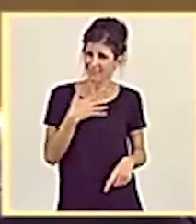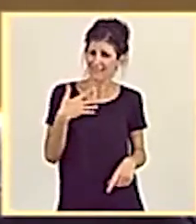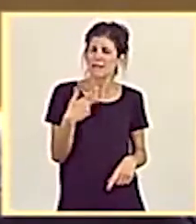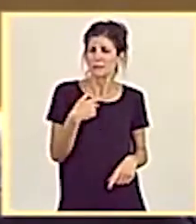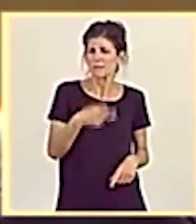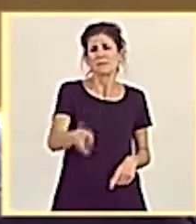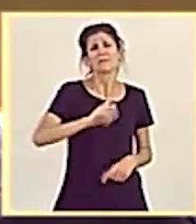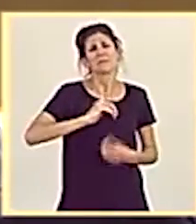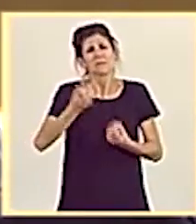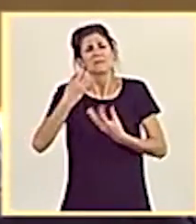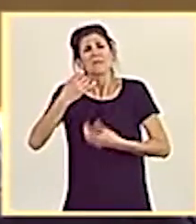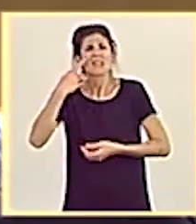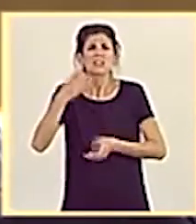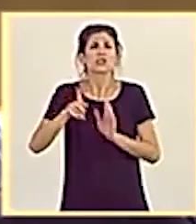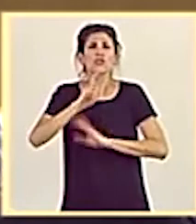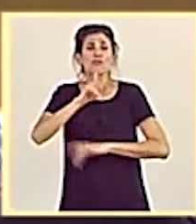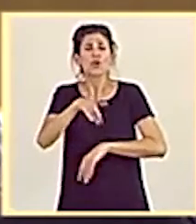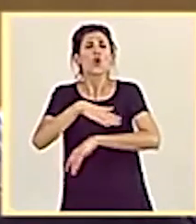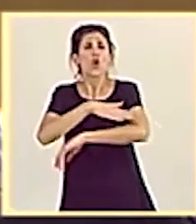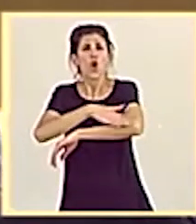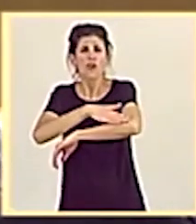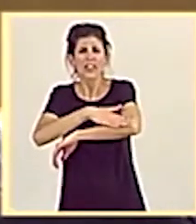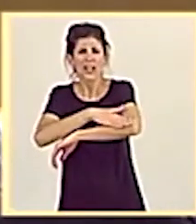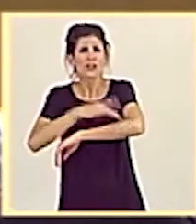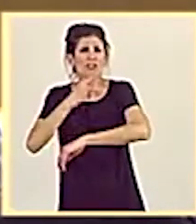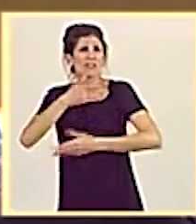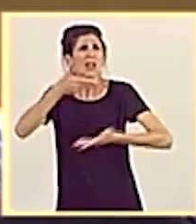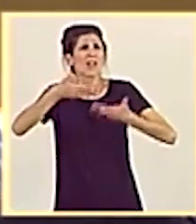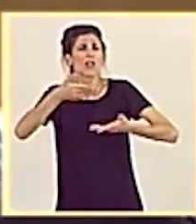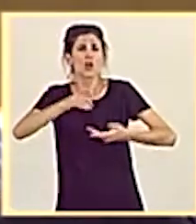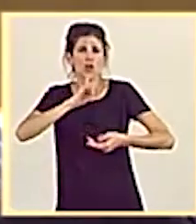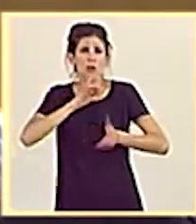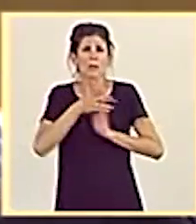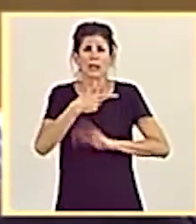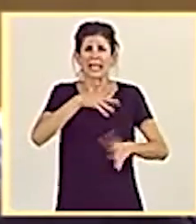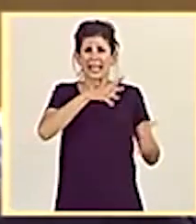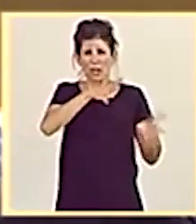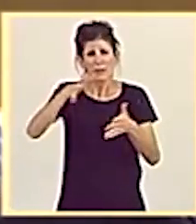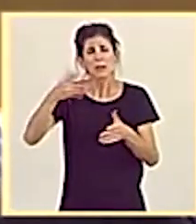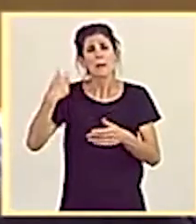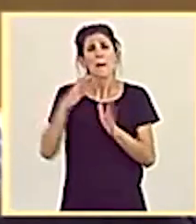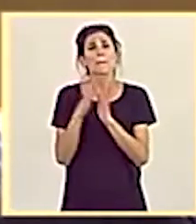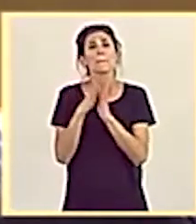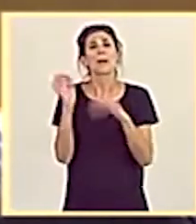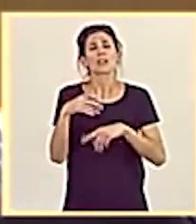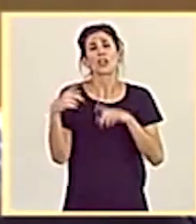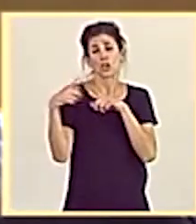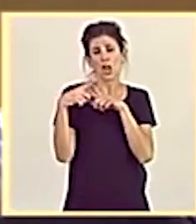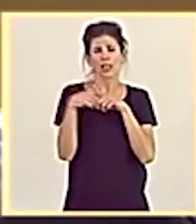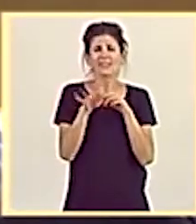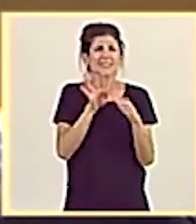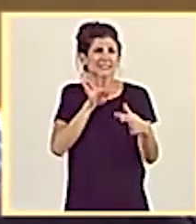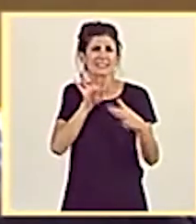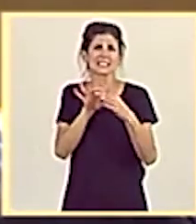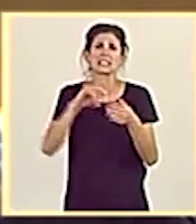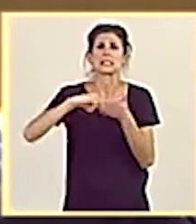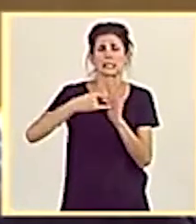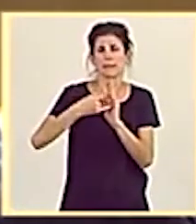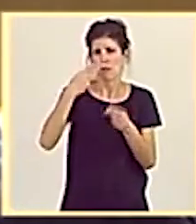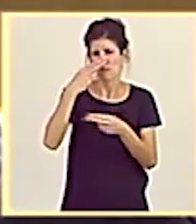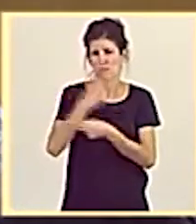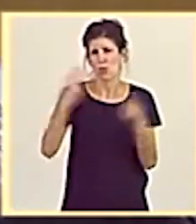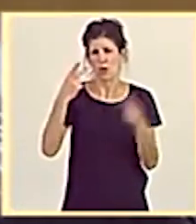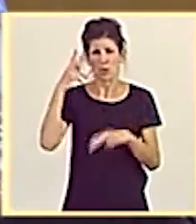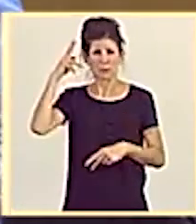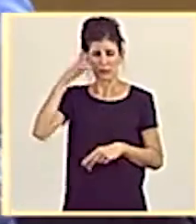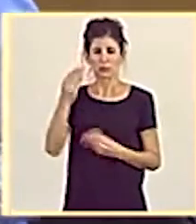qué valoración hace el Gobierno con respecto a las recomendaciones del Pacto de Toledo en relación al sistema público de